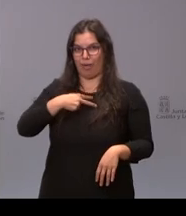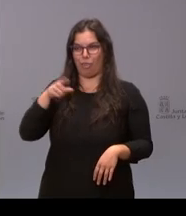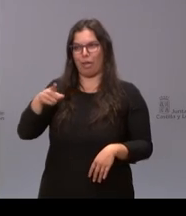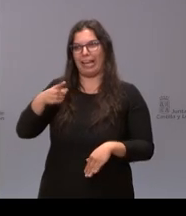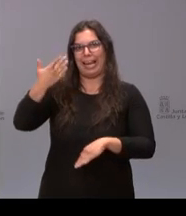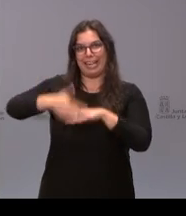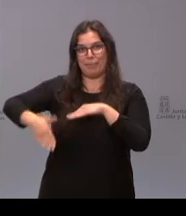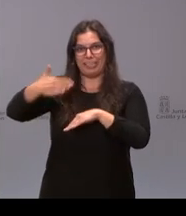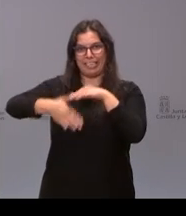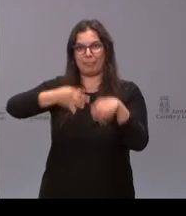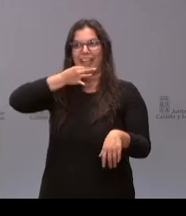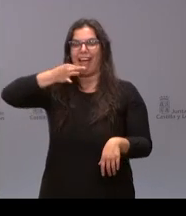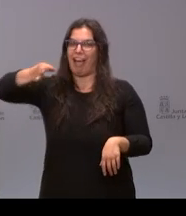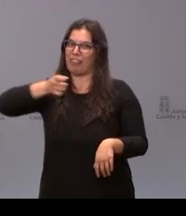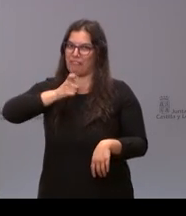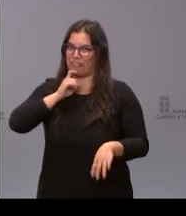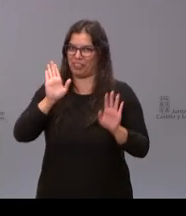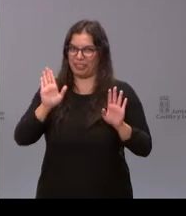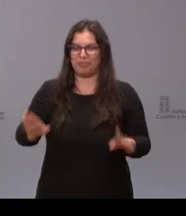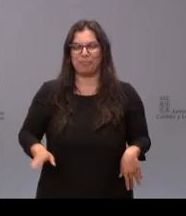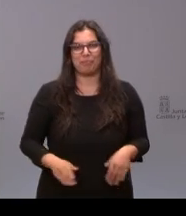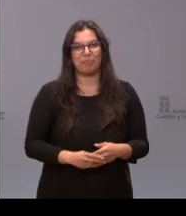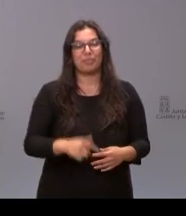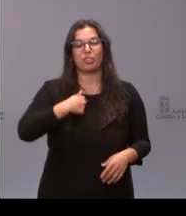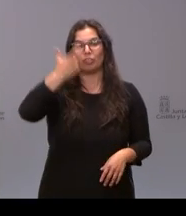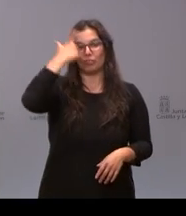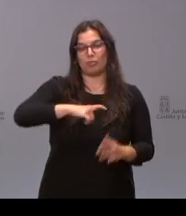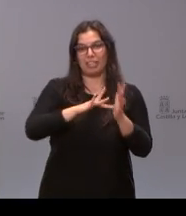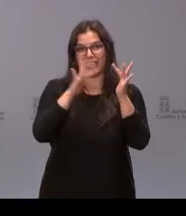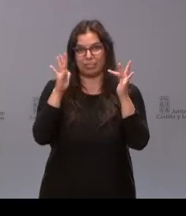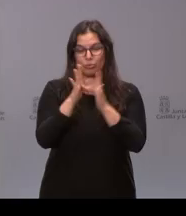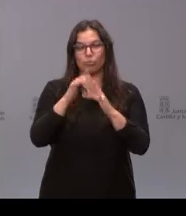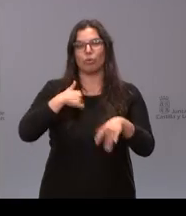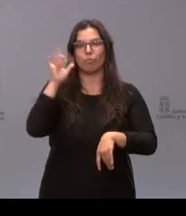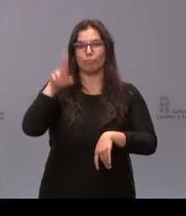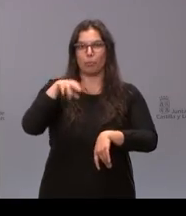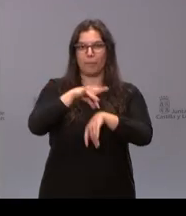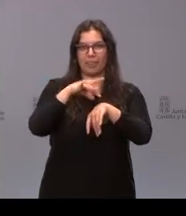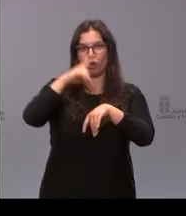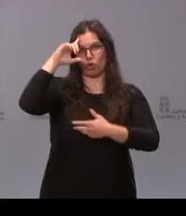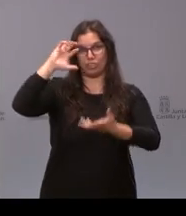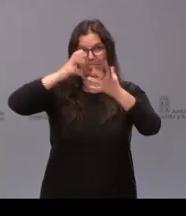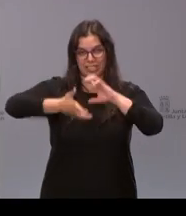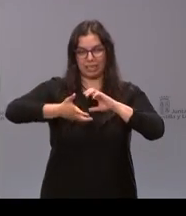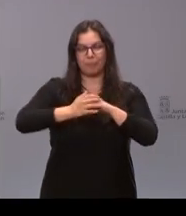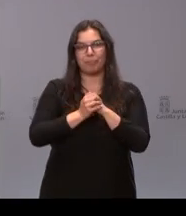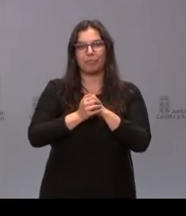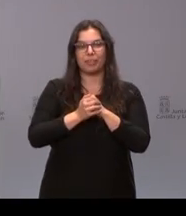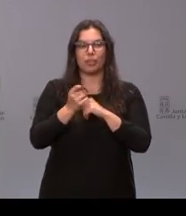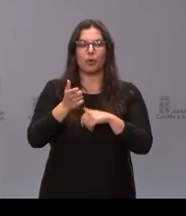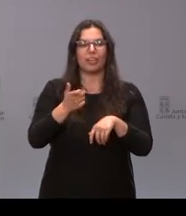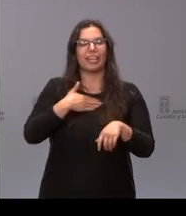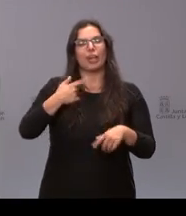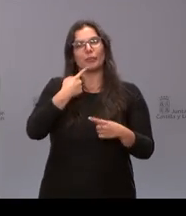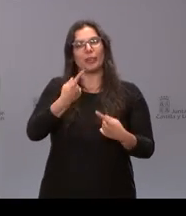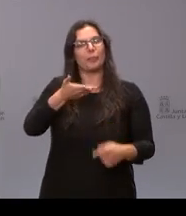en su locuacidad yo soy Jesús de la Gándara médico y psiquiatra y voy a presumir de